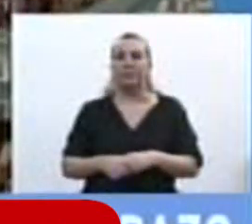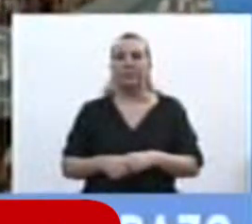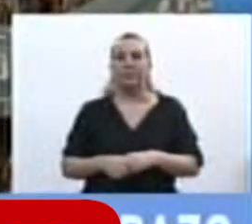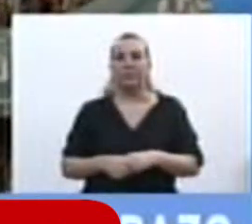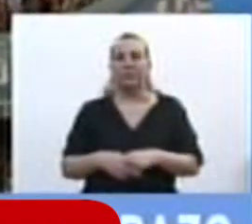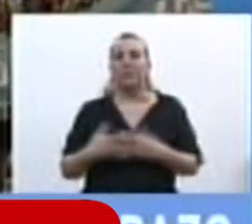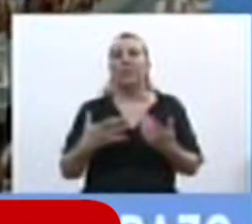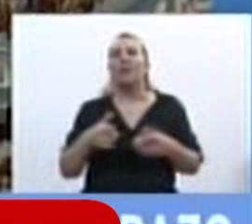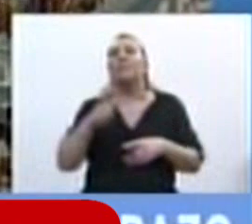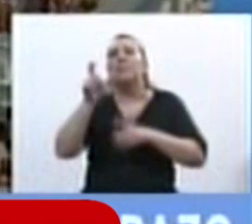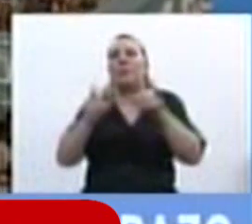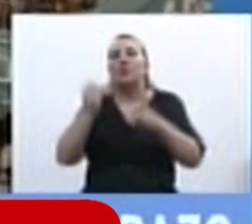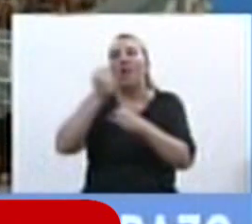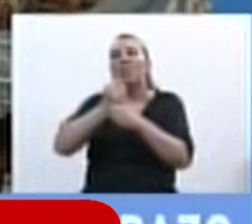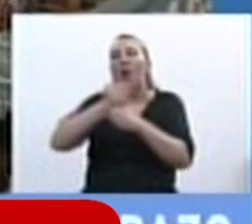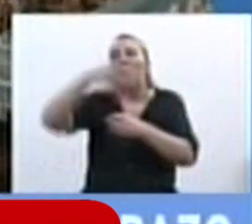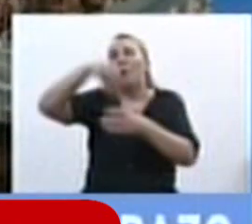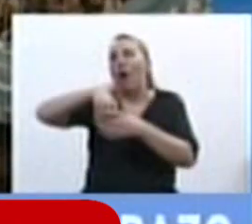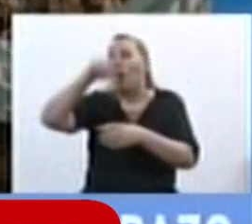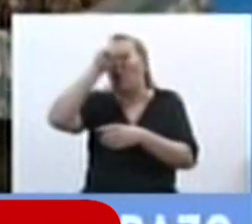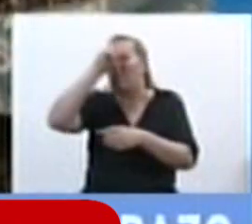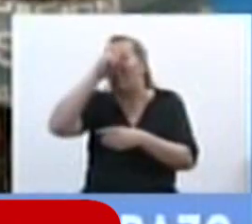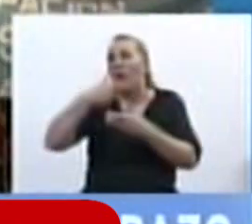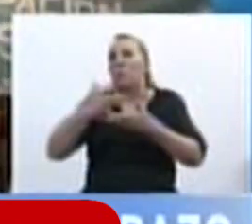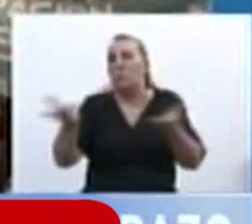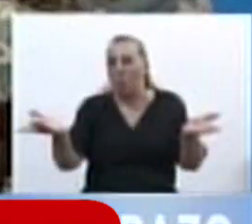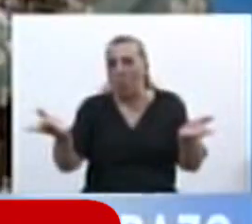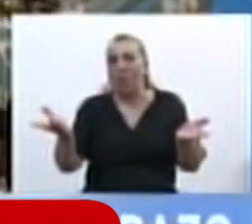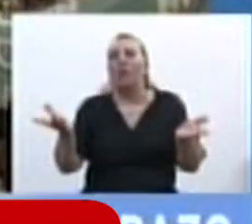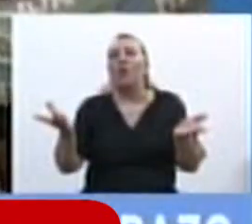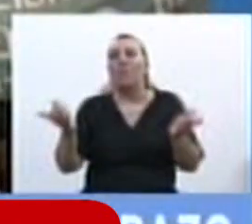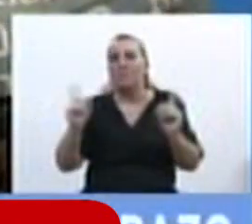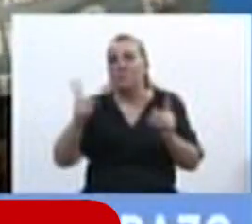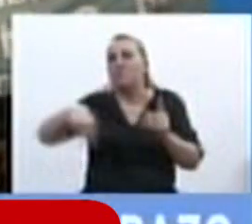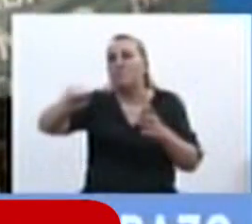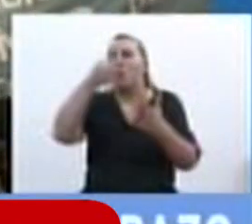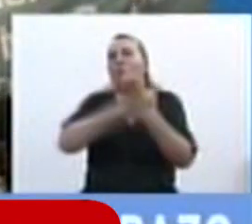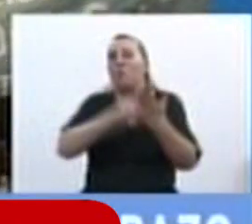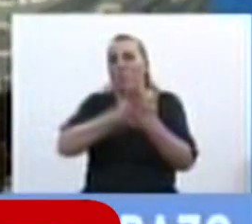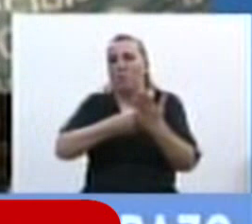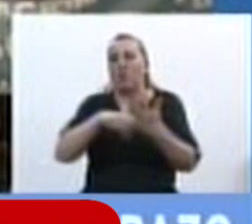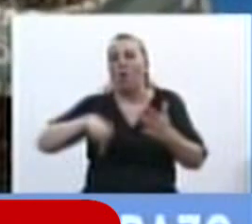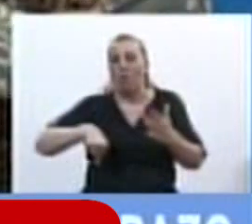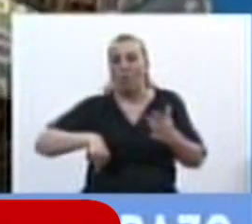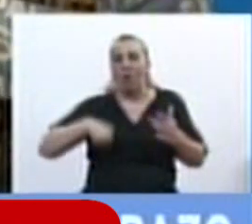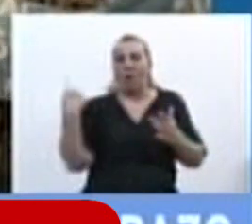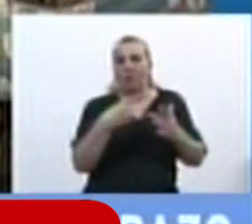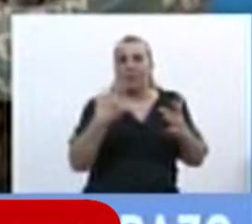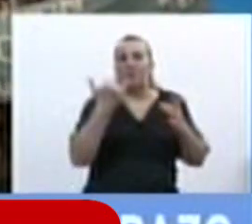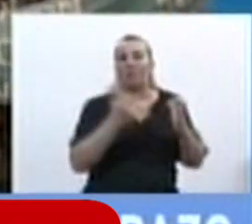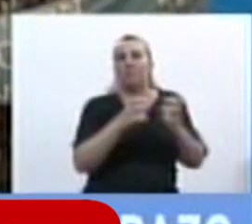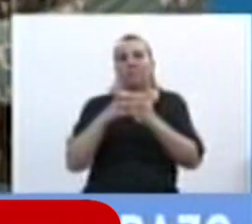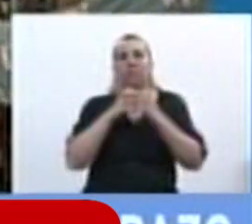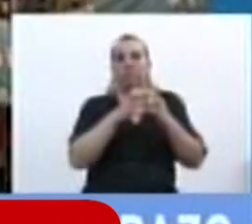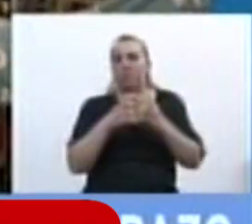personal de la salud pública, hoy estamos discutiendo esto porque es absolutamente inevitable que la